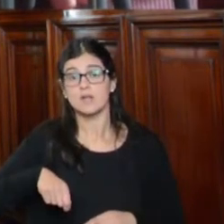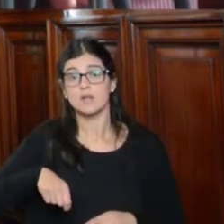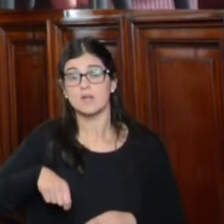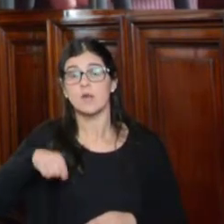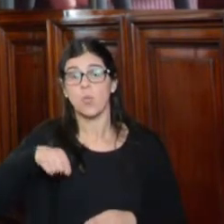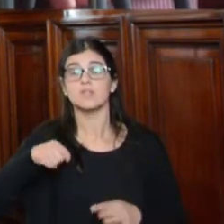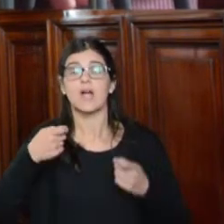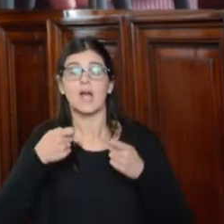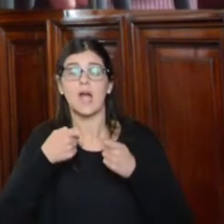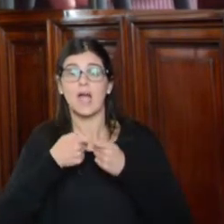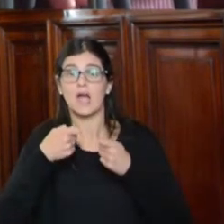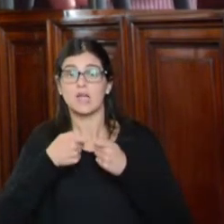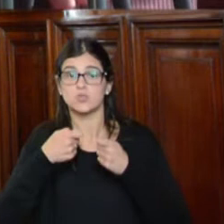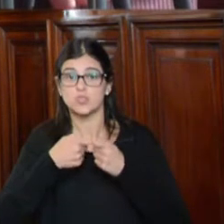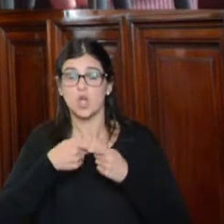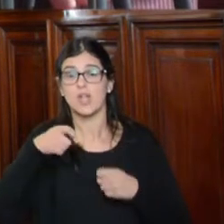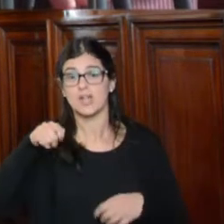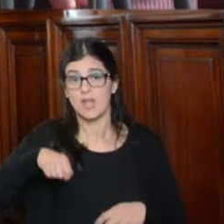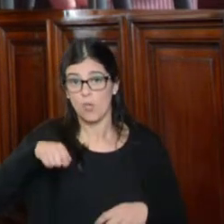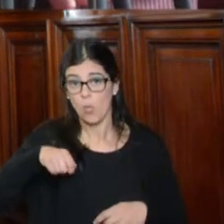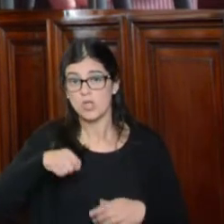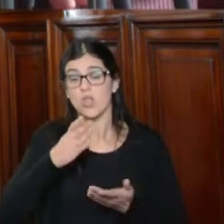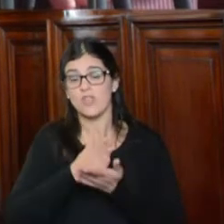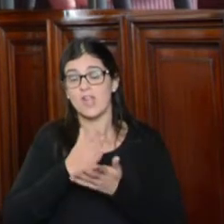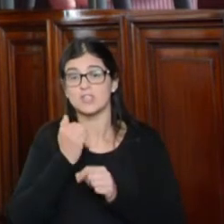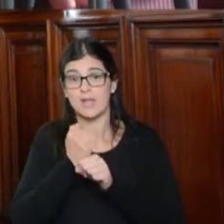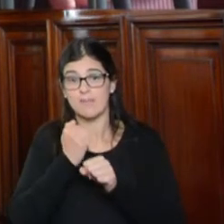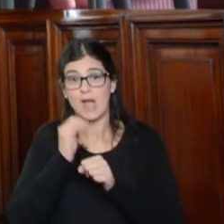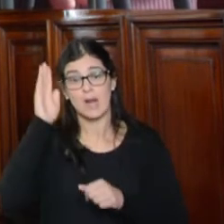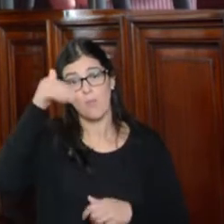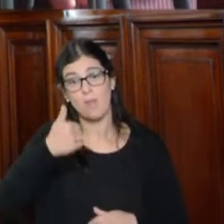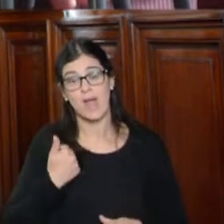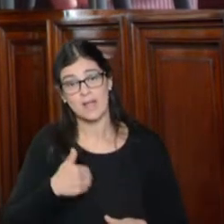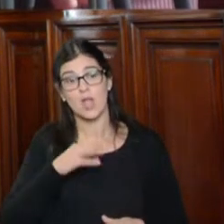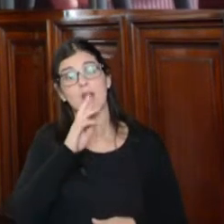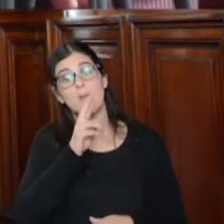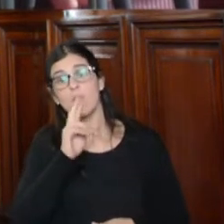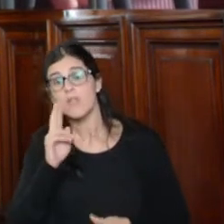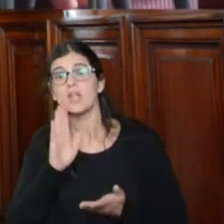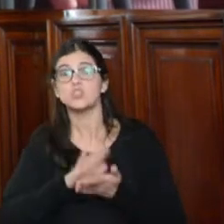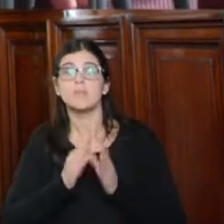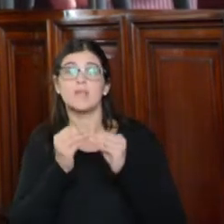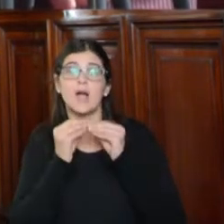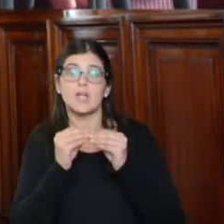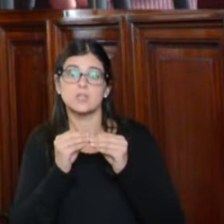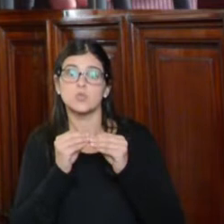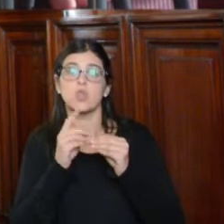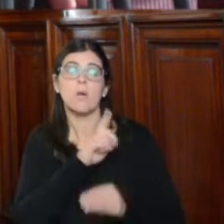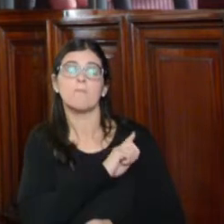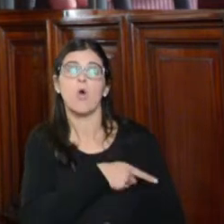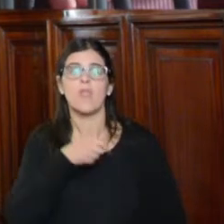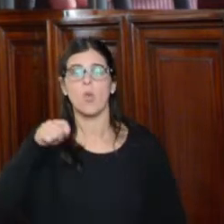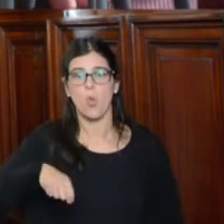Asociación de Jueces del Derecho al Trabajo de la República Argentina contestará las cuestiones vinculadas a Poder